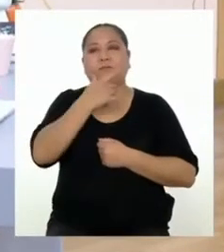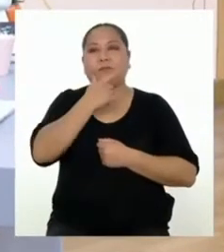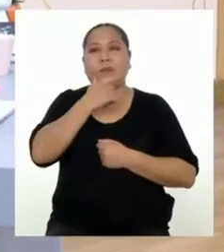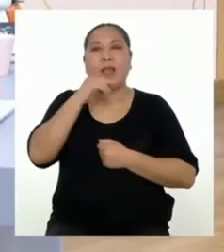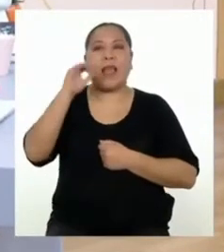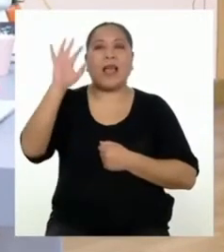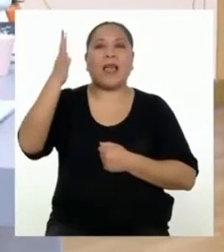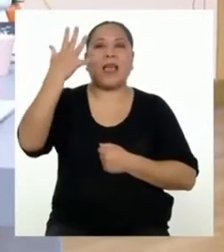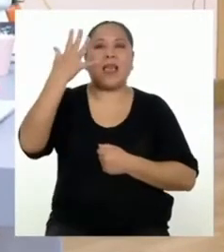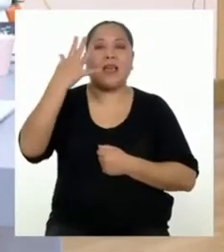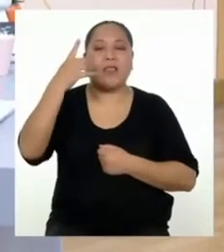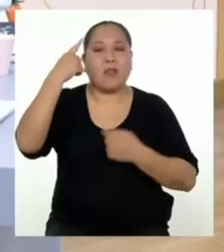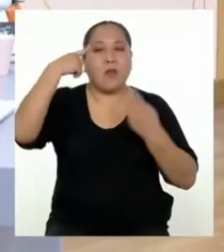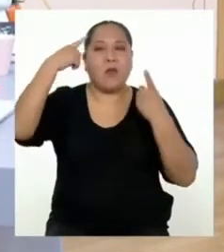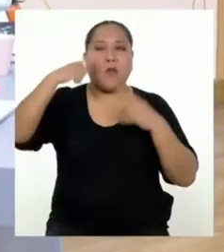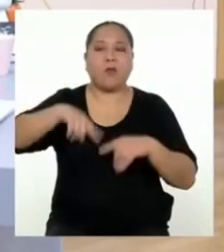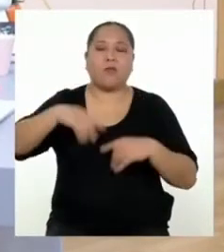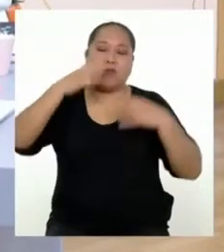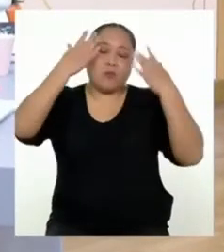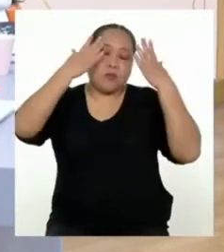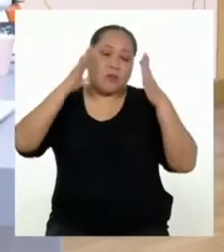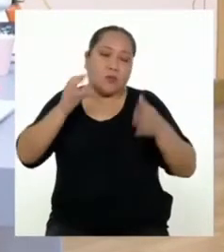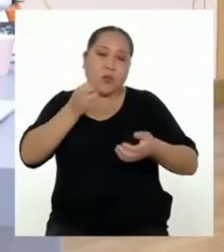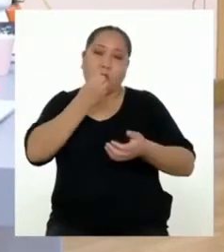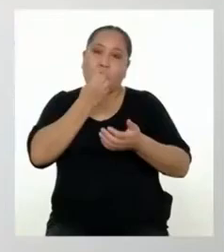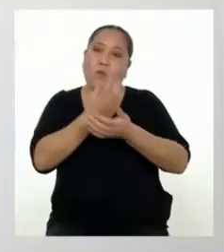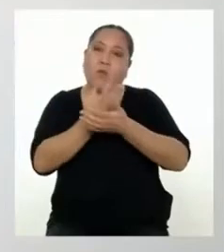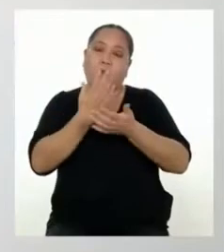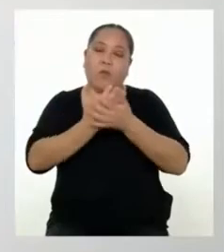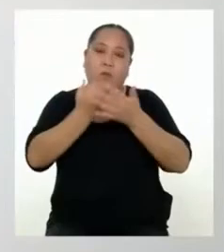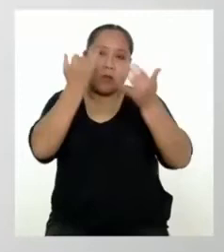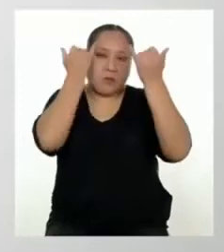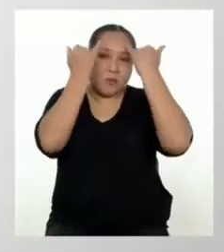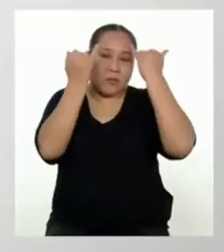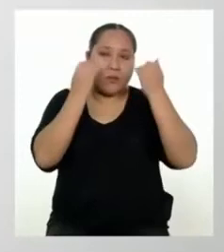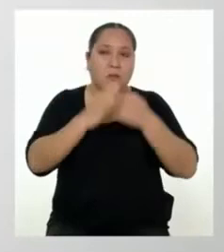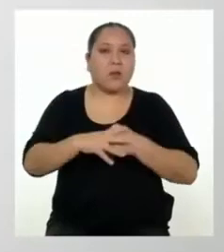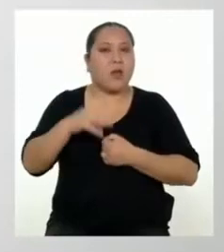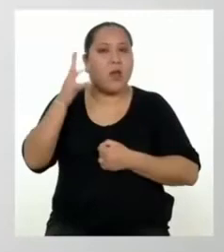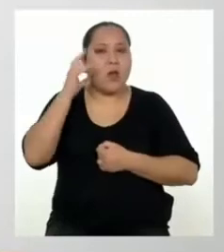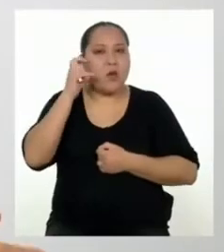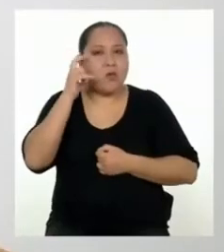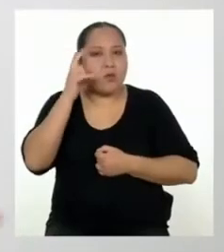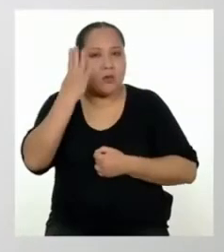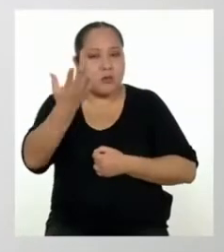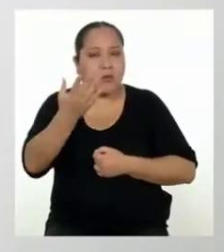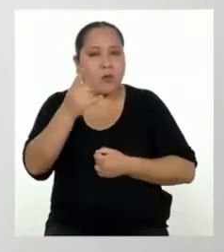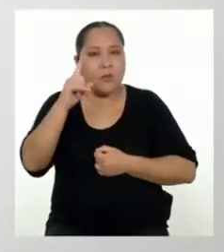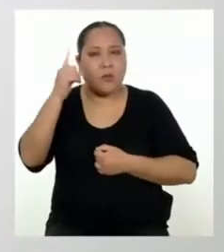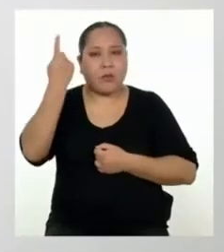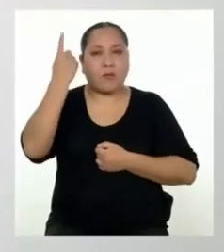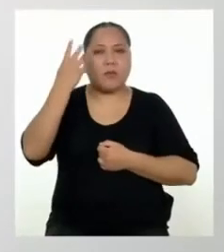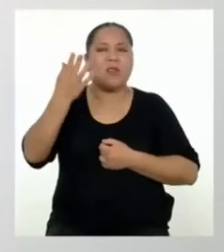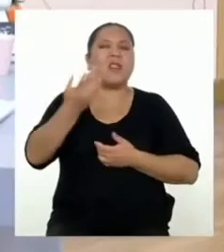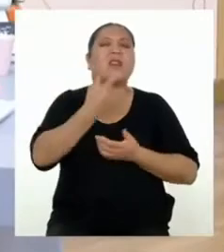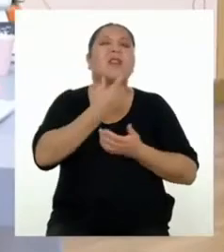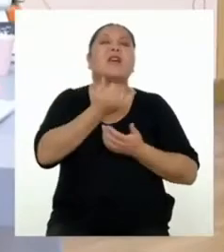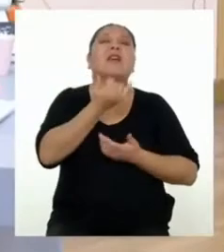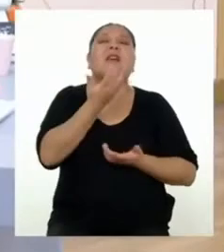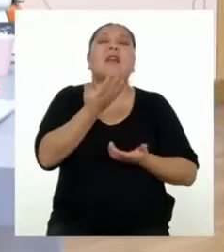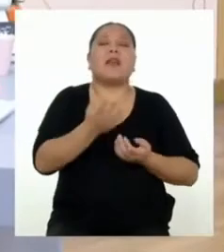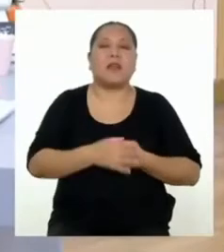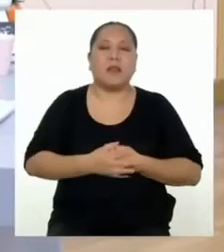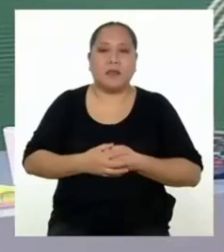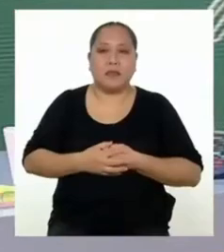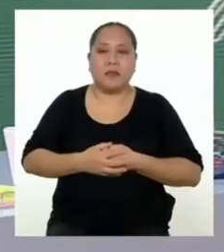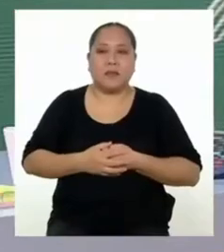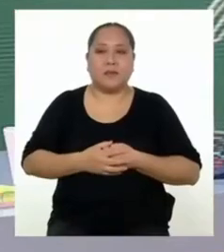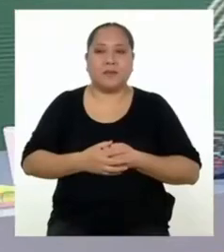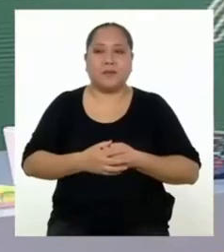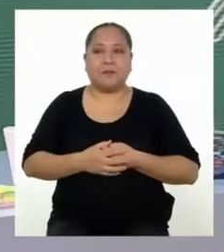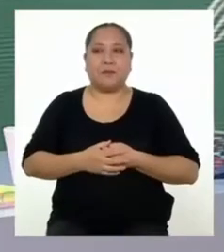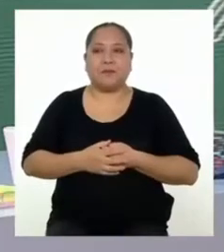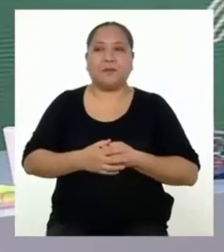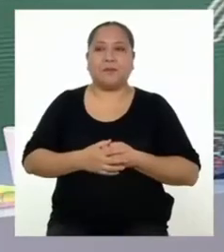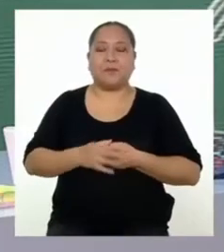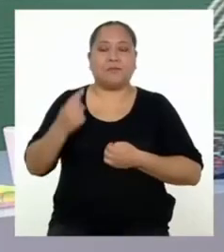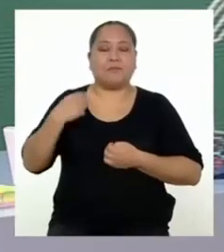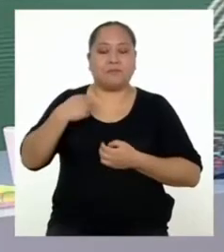para el quinto acuerdo, pero no sé si sea una buena idea. Bueno, escuchémoslo primero a ver de qué se trata. Está bien.